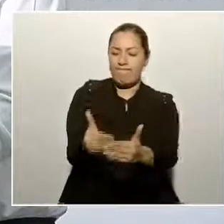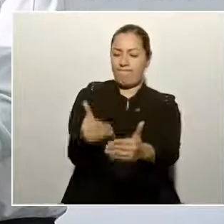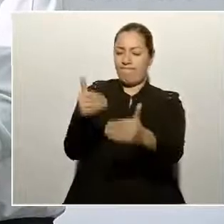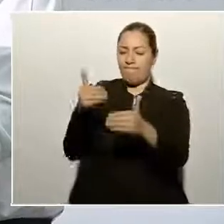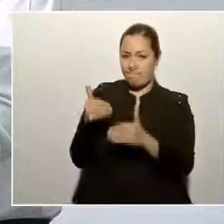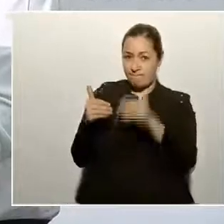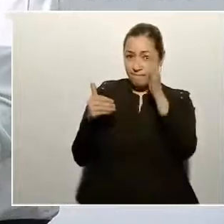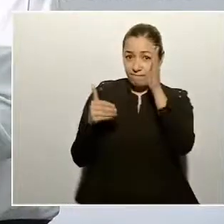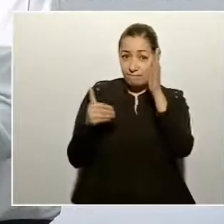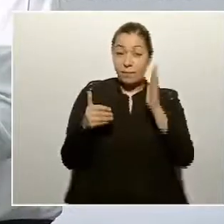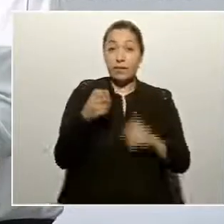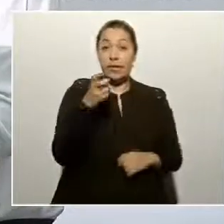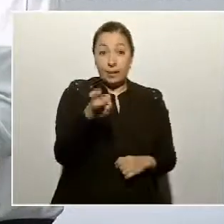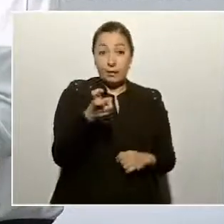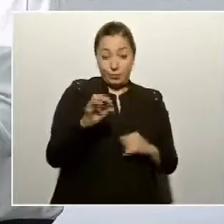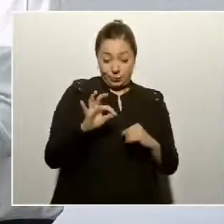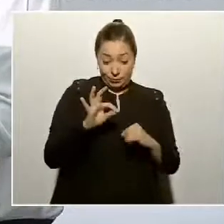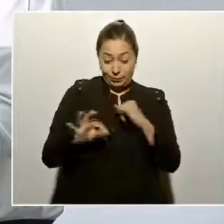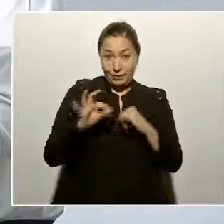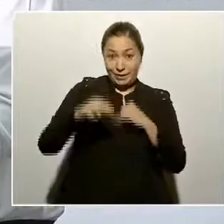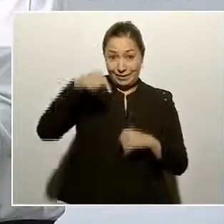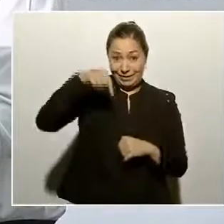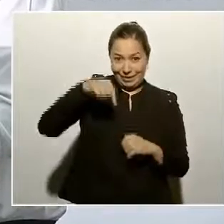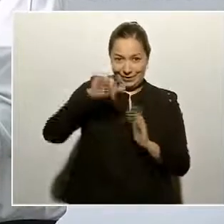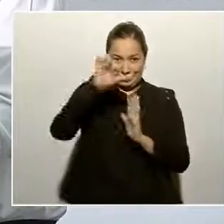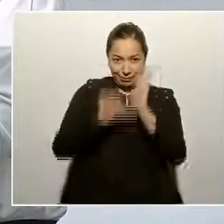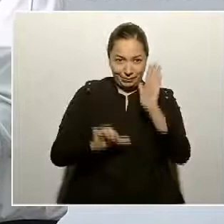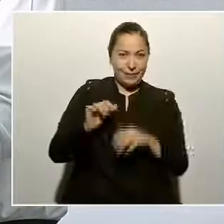hasta finales de este mes.